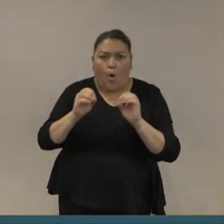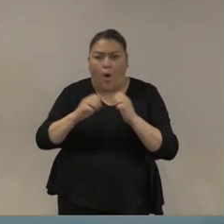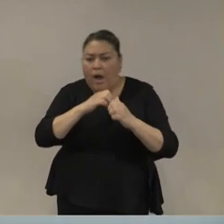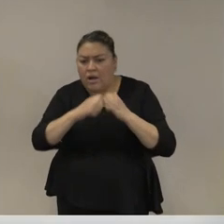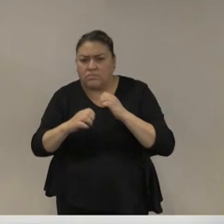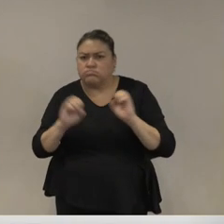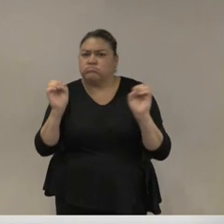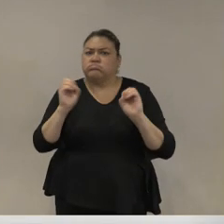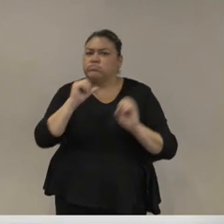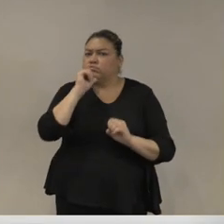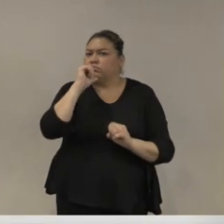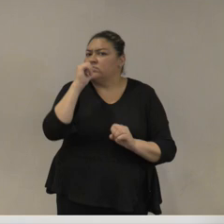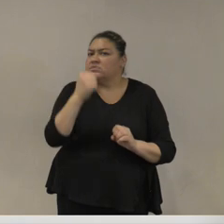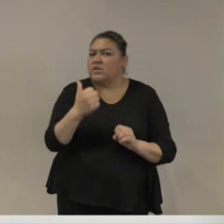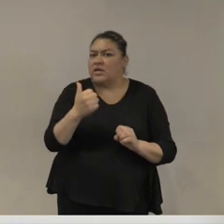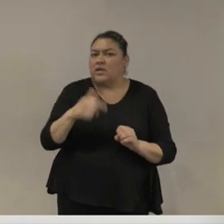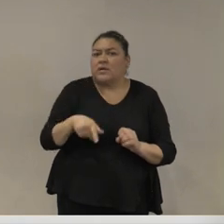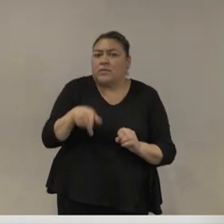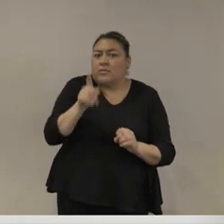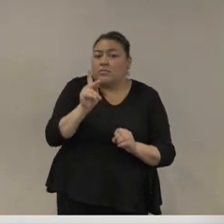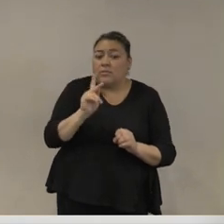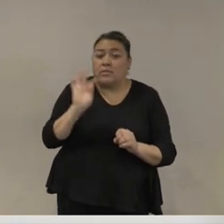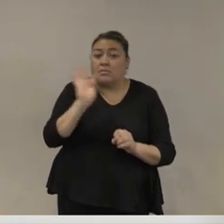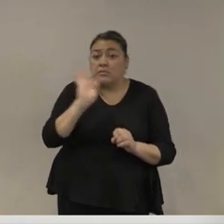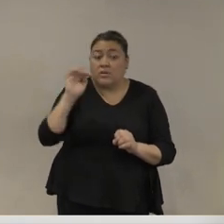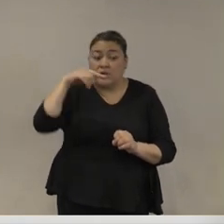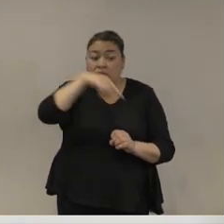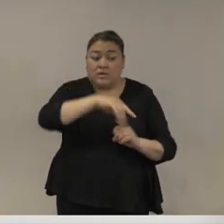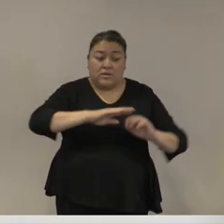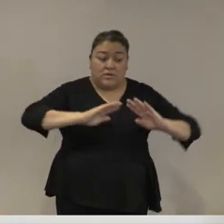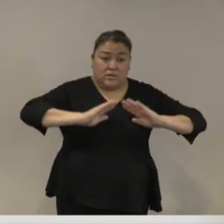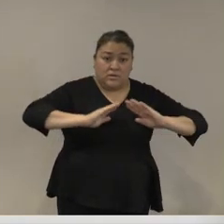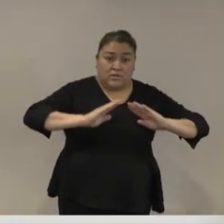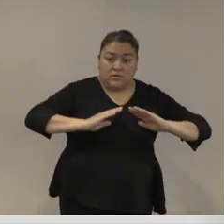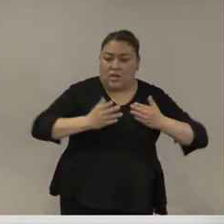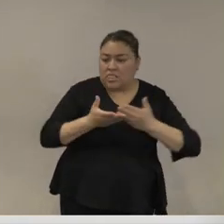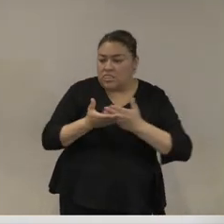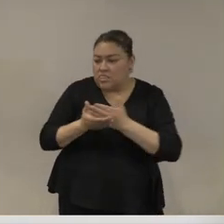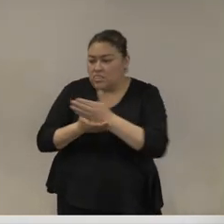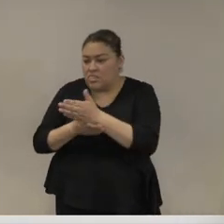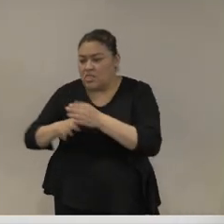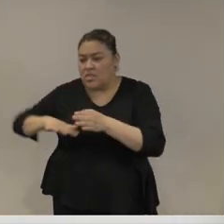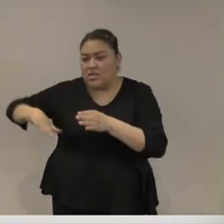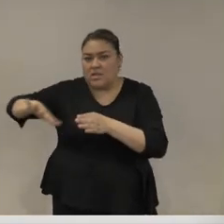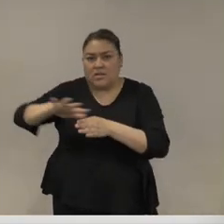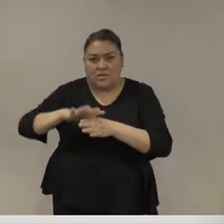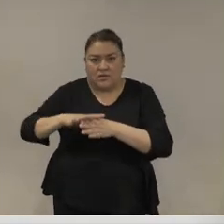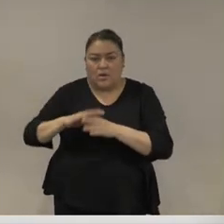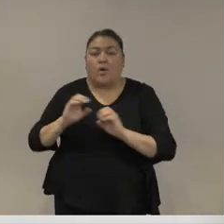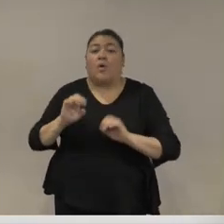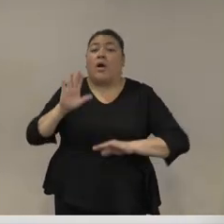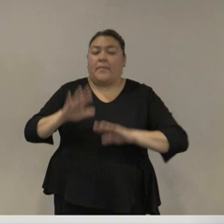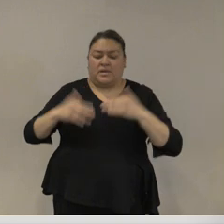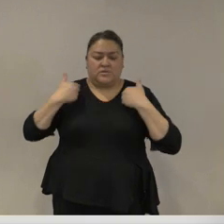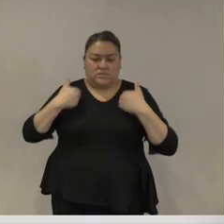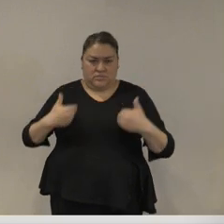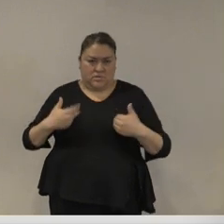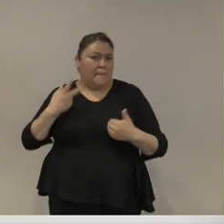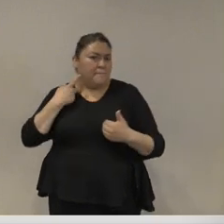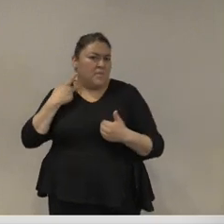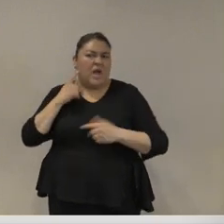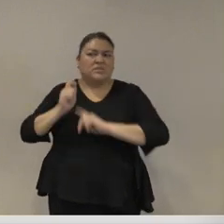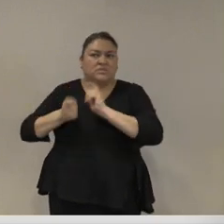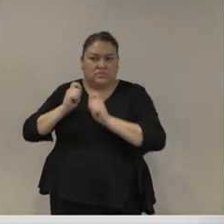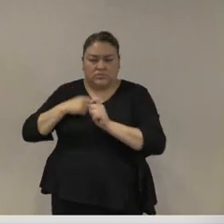no significa que el tema de la intervención militar no sea un problema para los politólogos. Yo veo dos